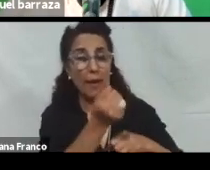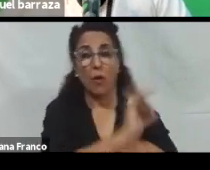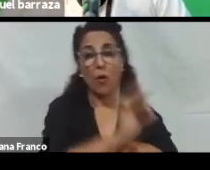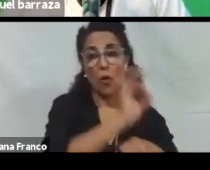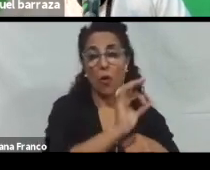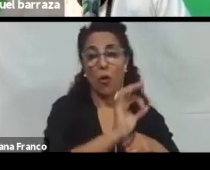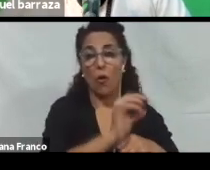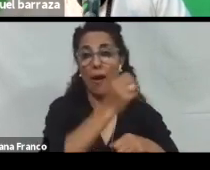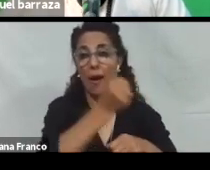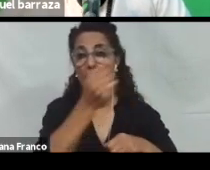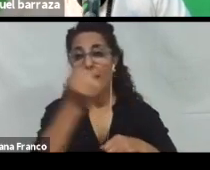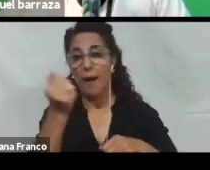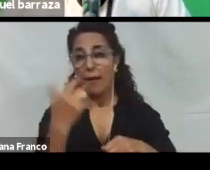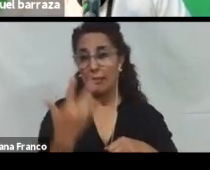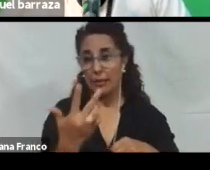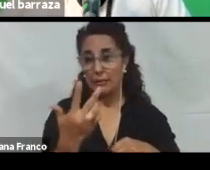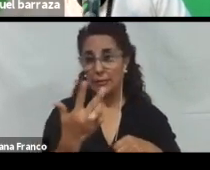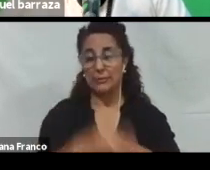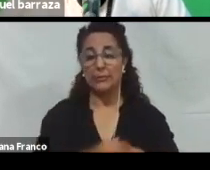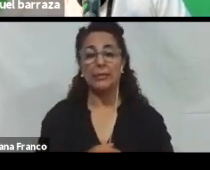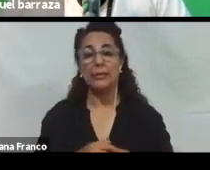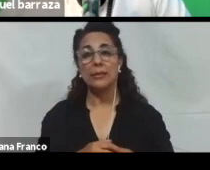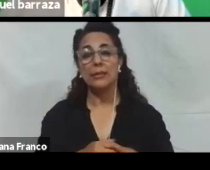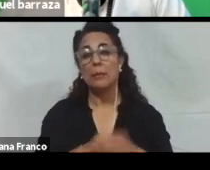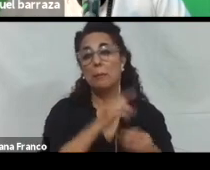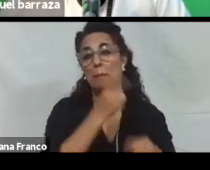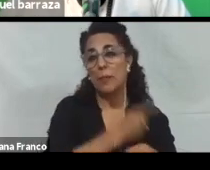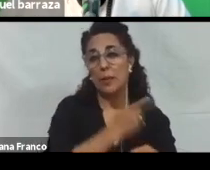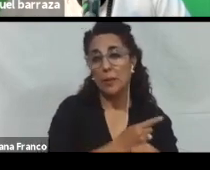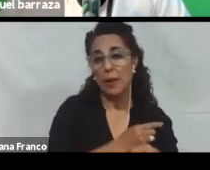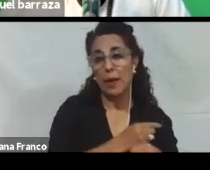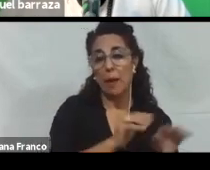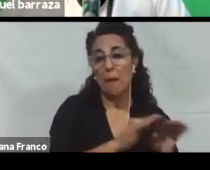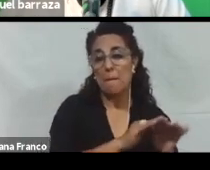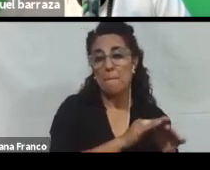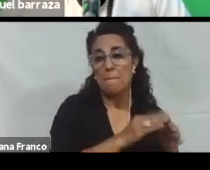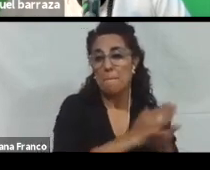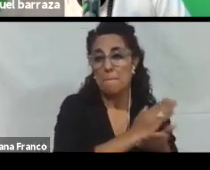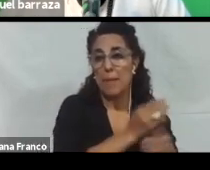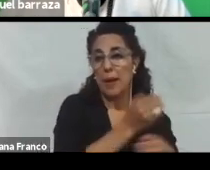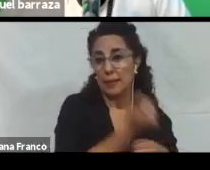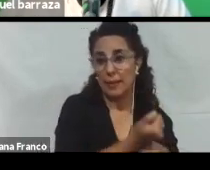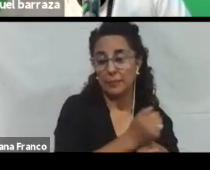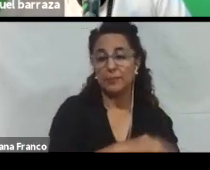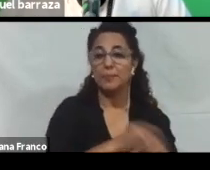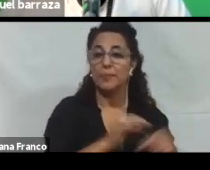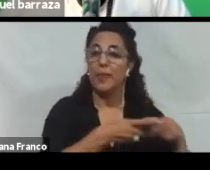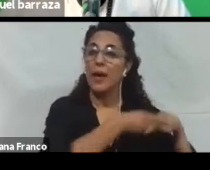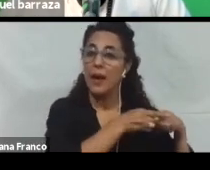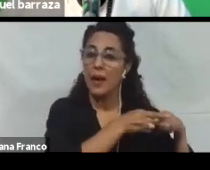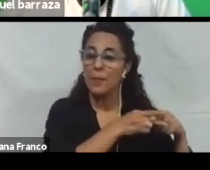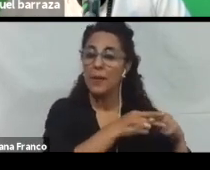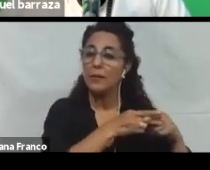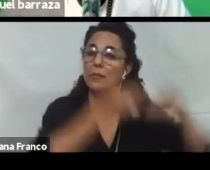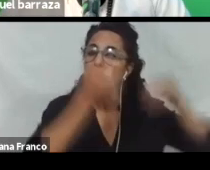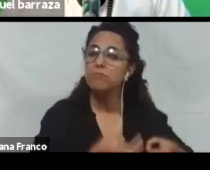Vamos a ver la primera parte, parte A, para las interfaces de las herramientas, que nos asegura que la